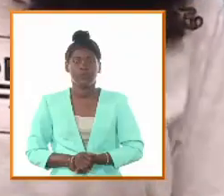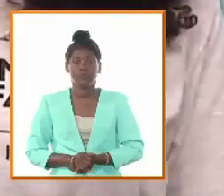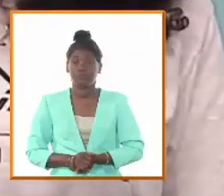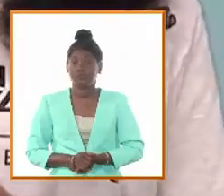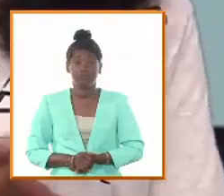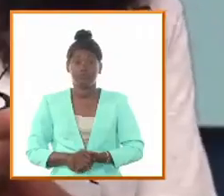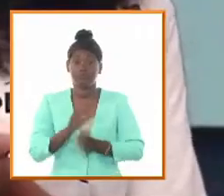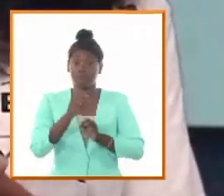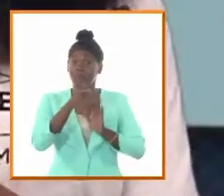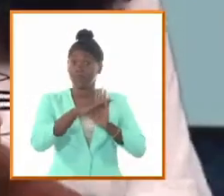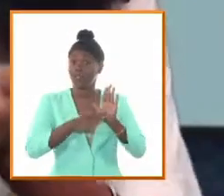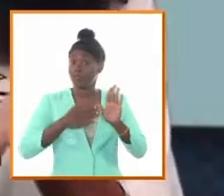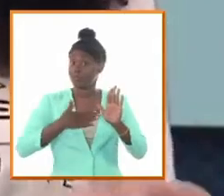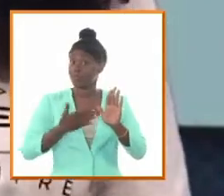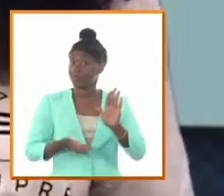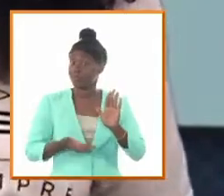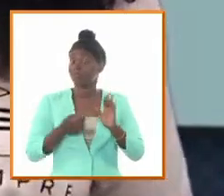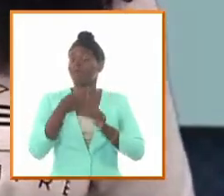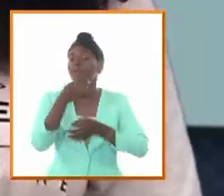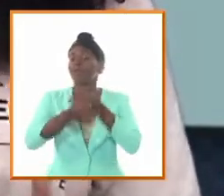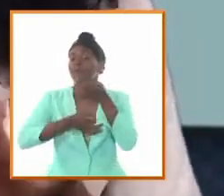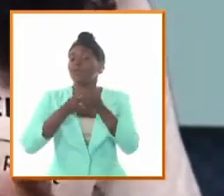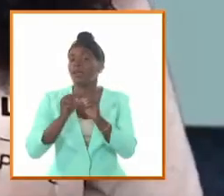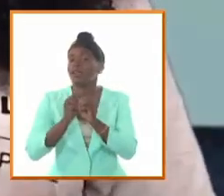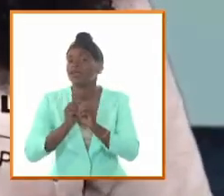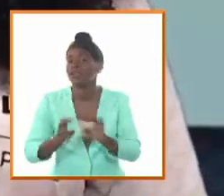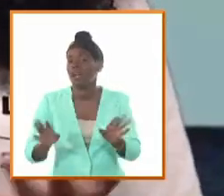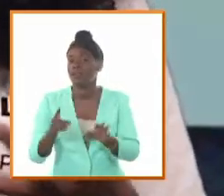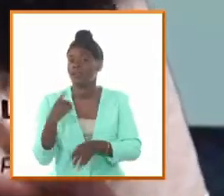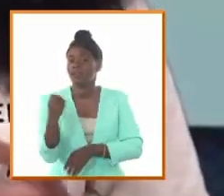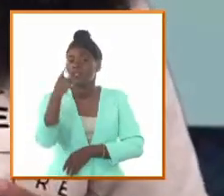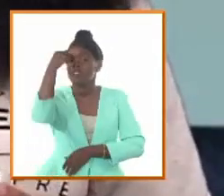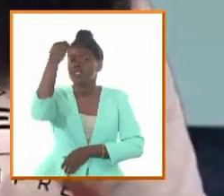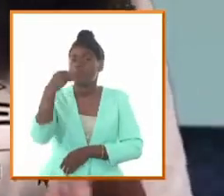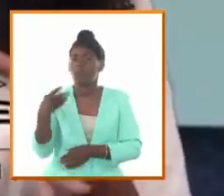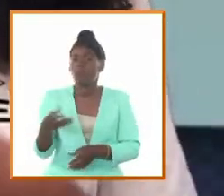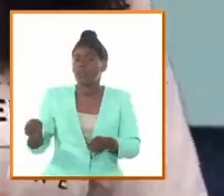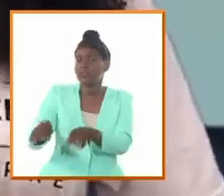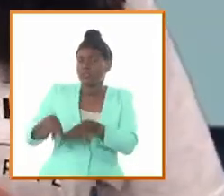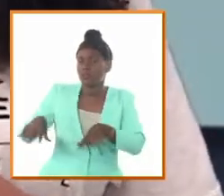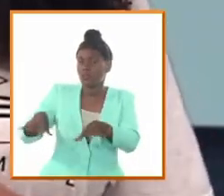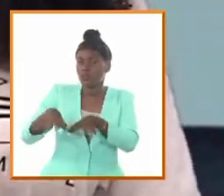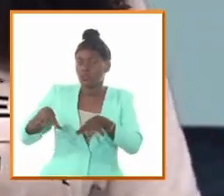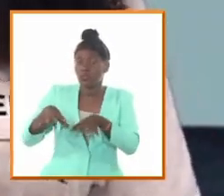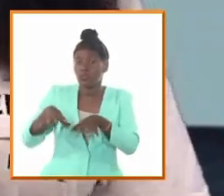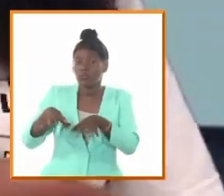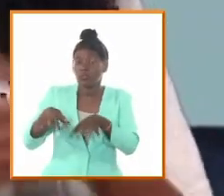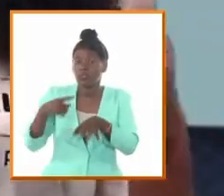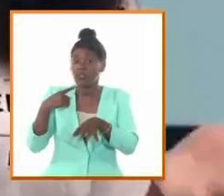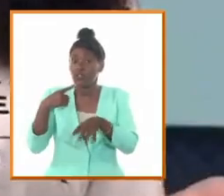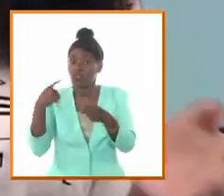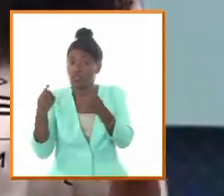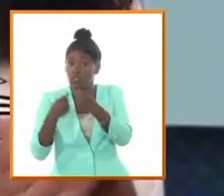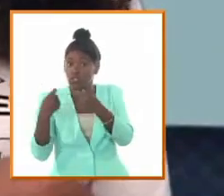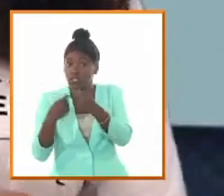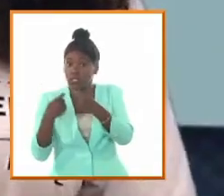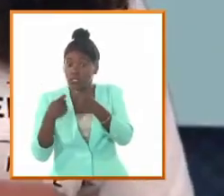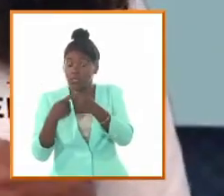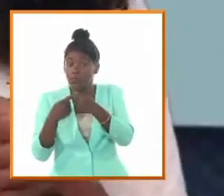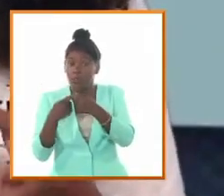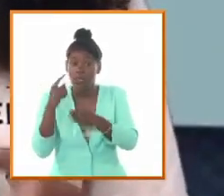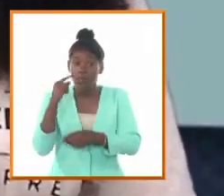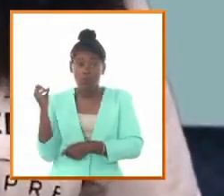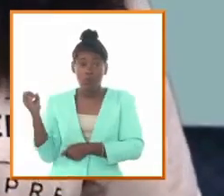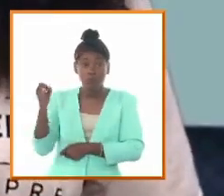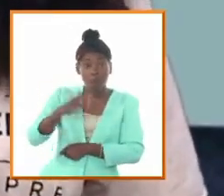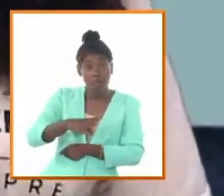confilo un espacio para mostrar con todos los matices las noticias los hechos las matrices de opinión que circulan en los medios y